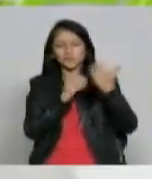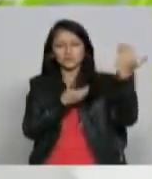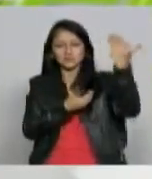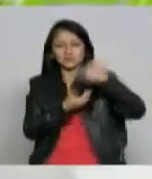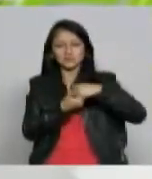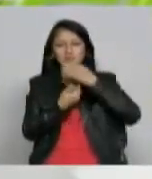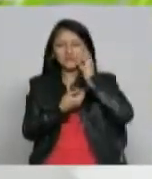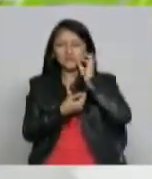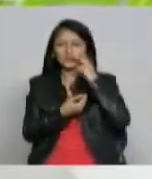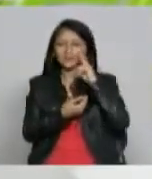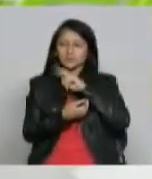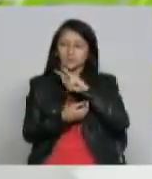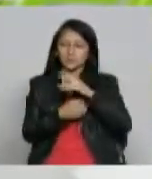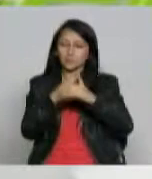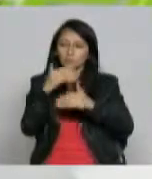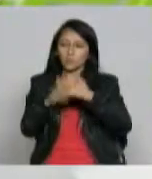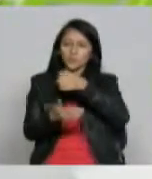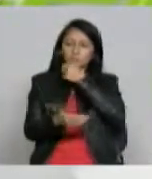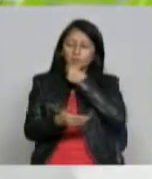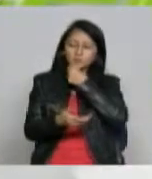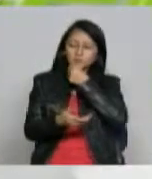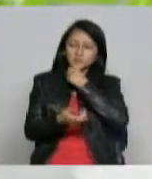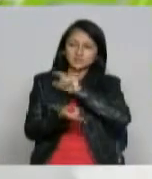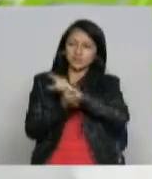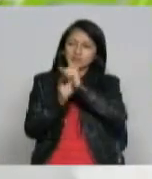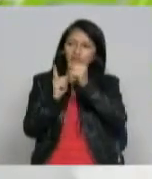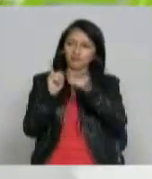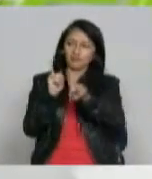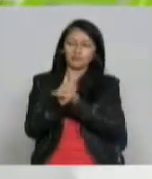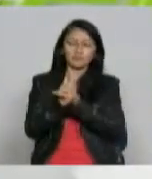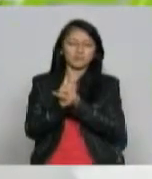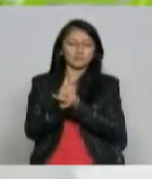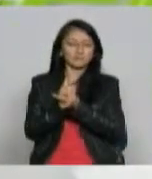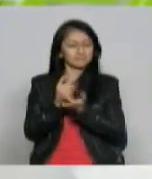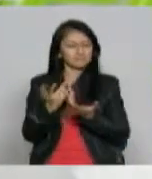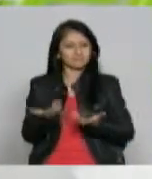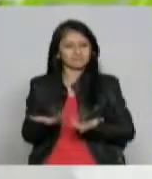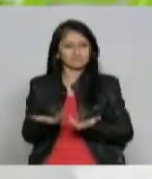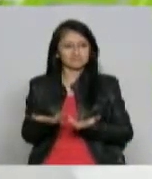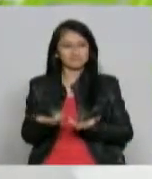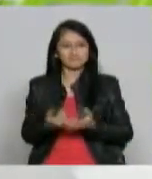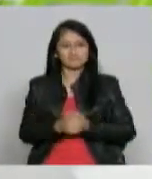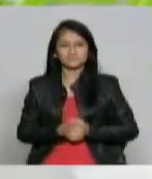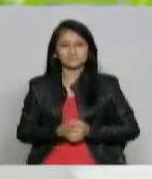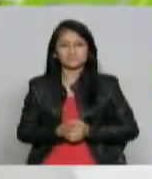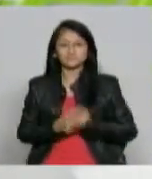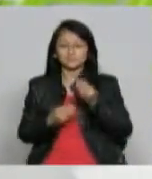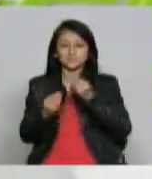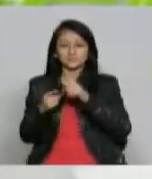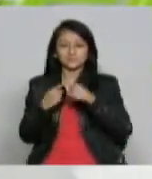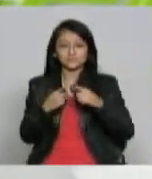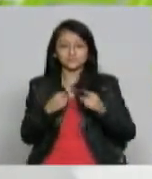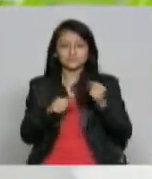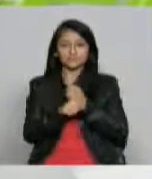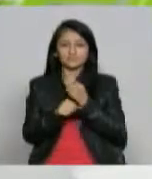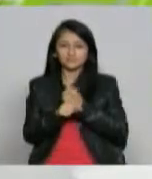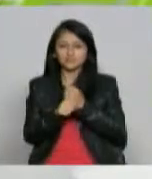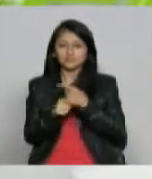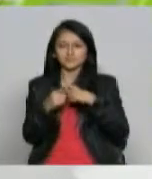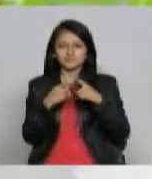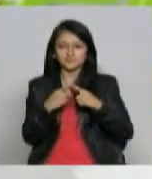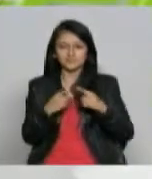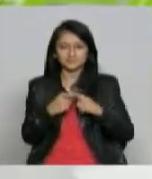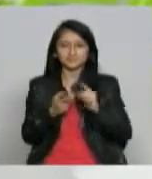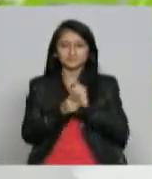la renovación periodística había sido muy poca cierto uno encontraba los mismos periodistas y aún no sigue encontrando